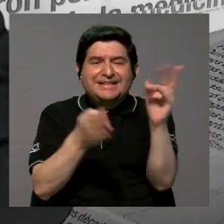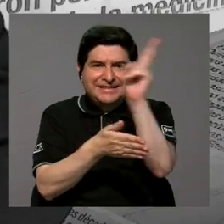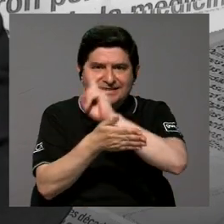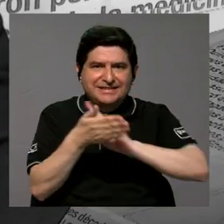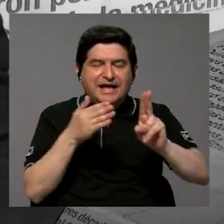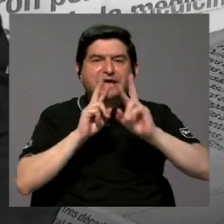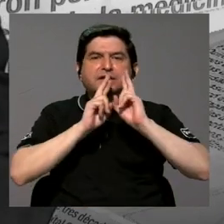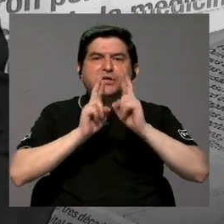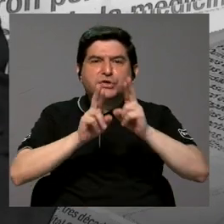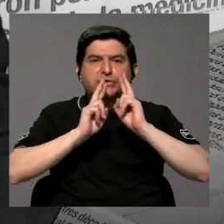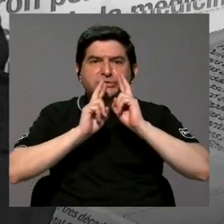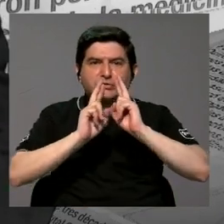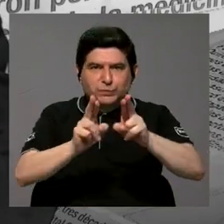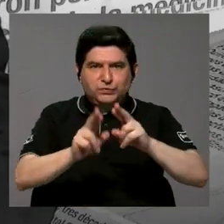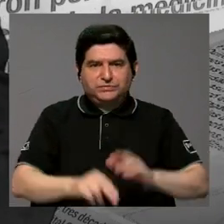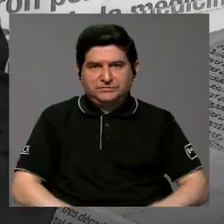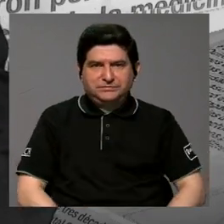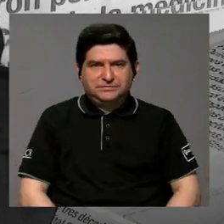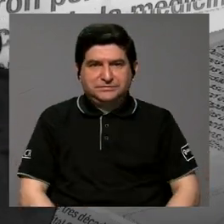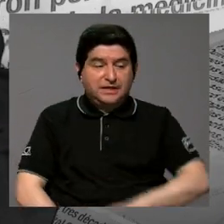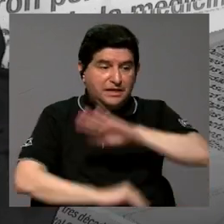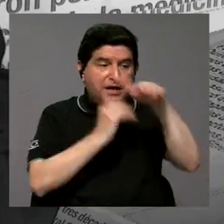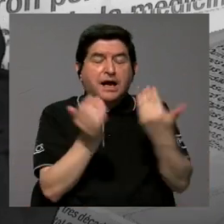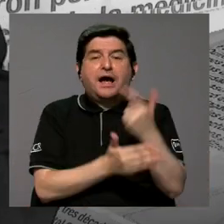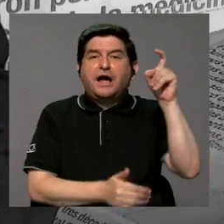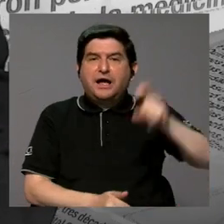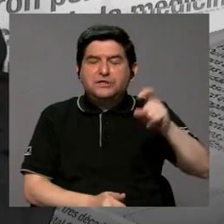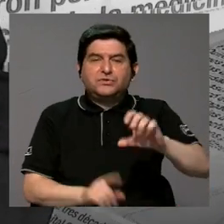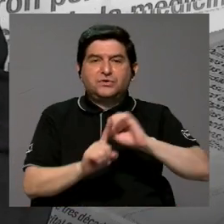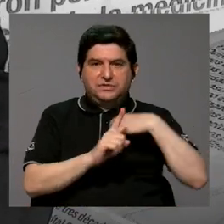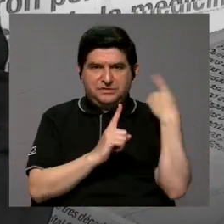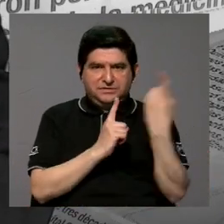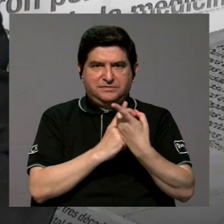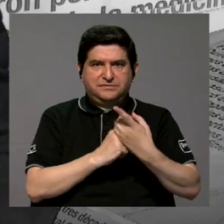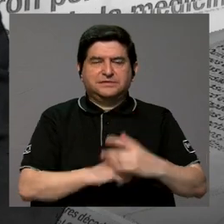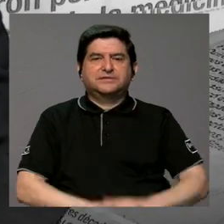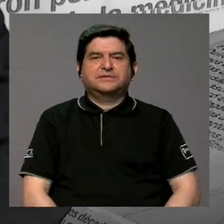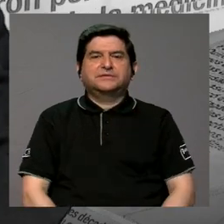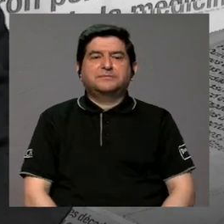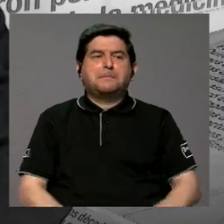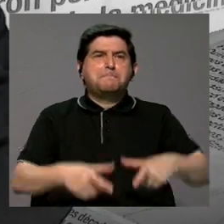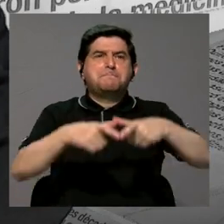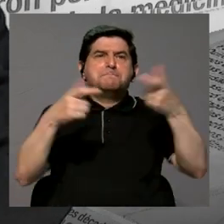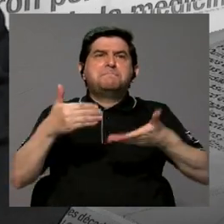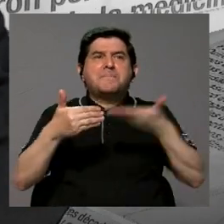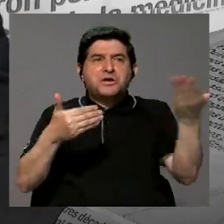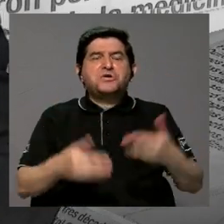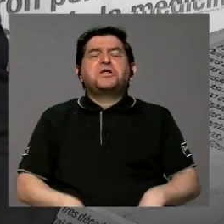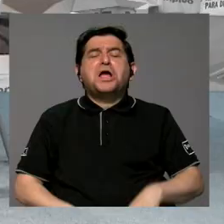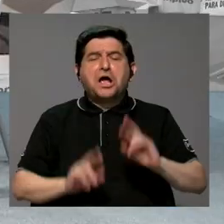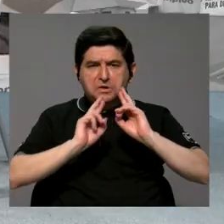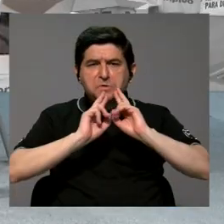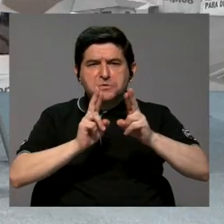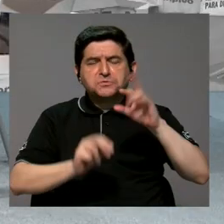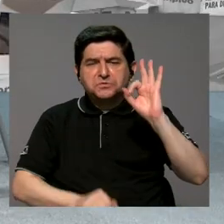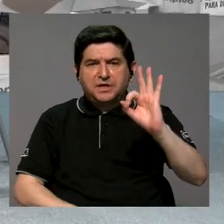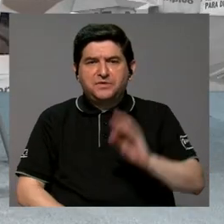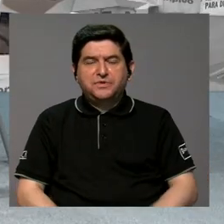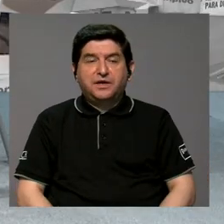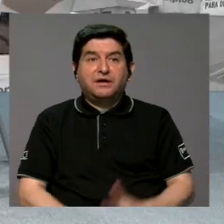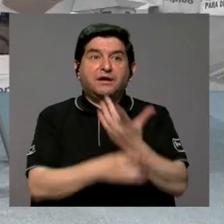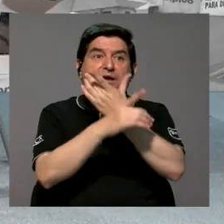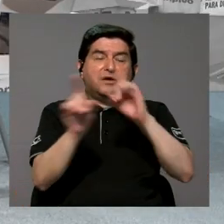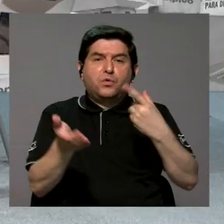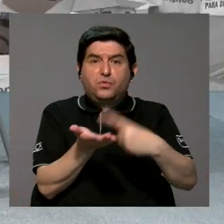universidad pues responda muchas veces a todas esas necesidades de la sociedad. Que la mayoría de las cosas por dicha salen porque tal vez en una